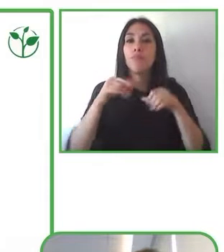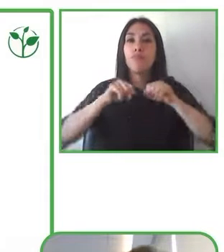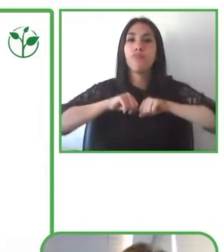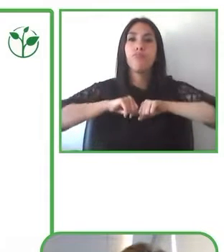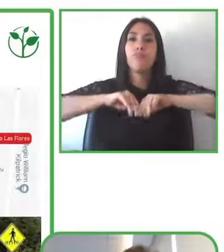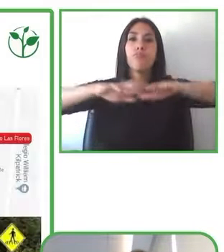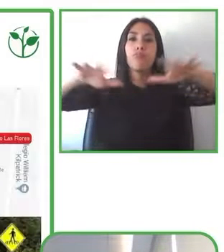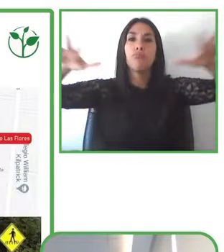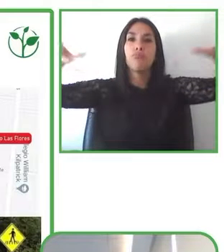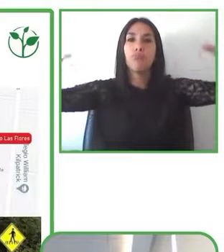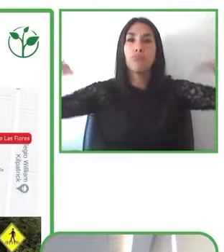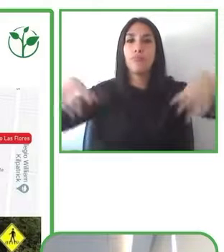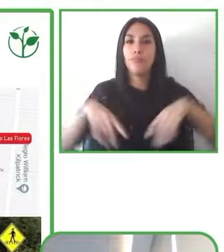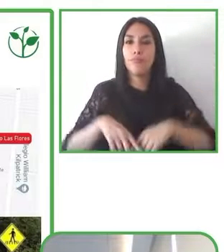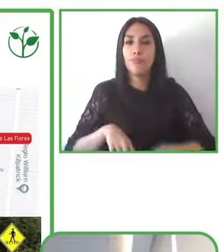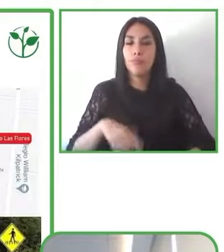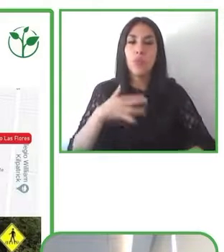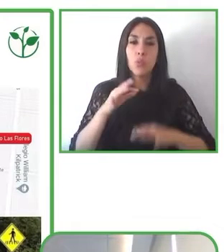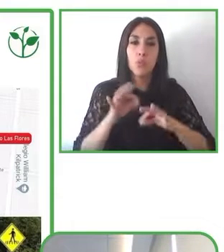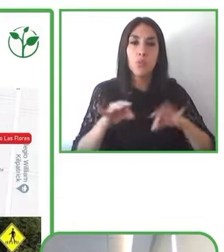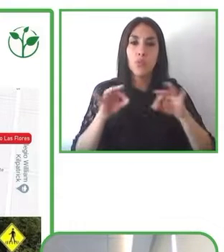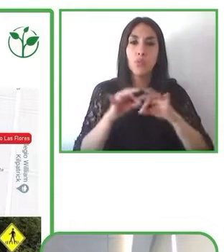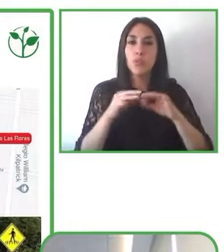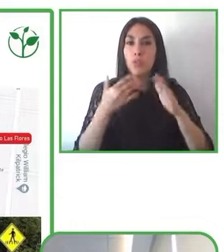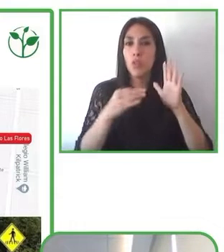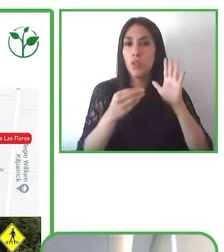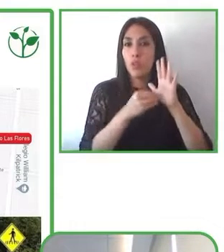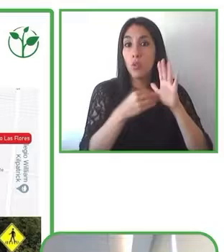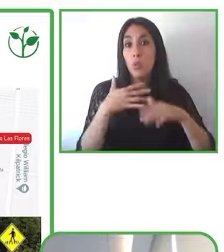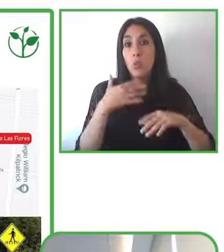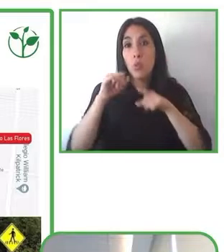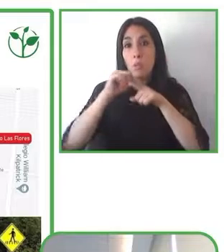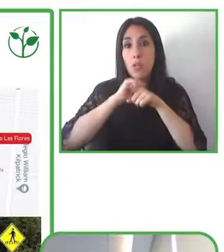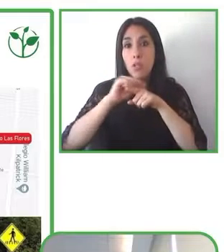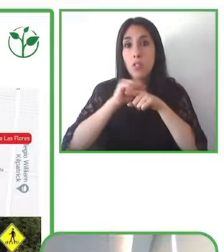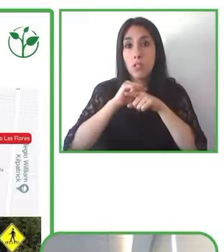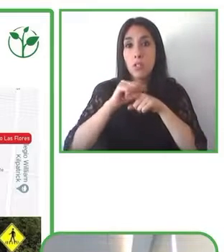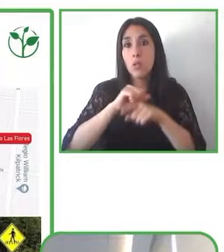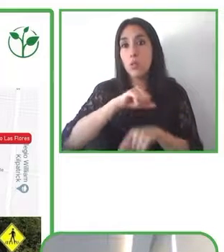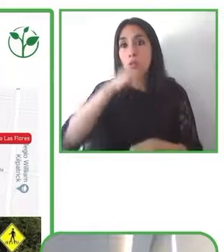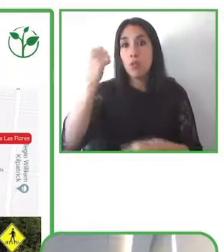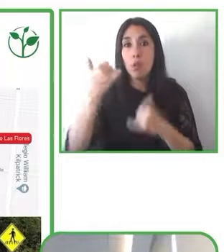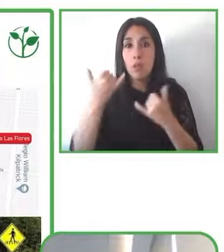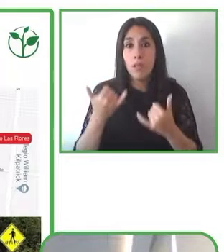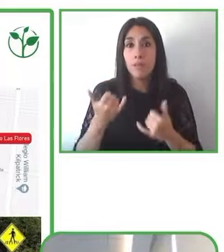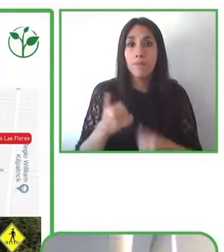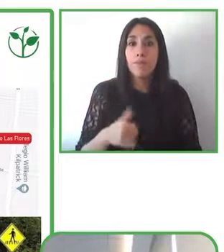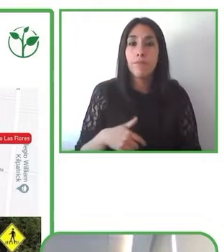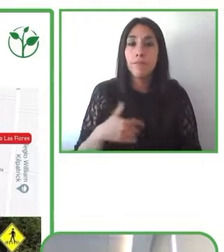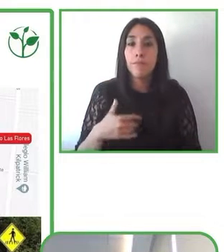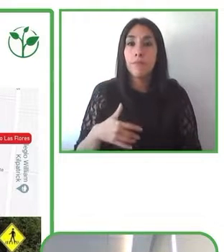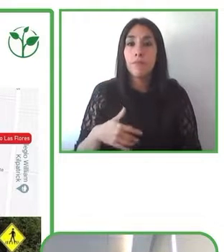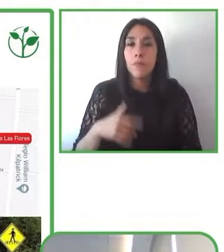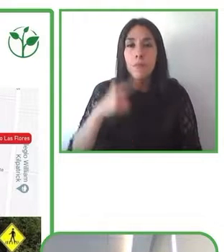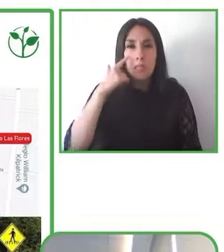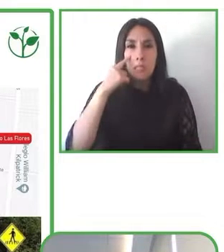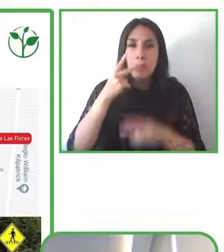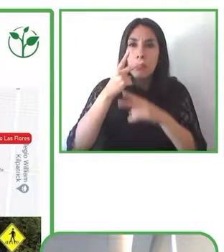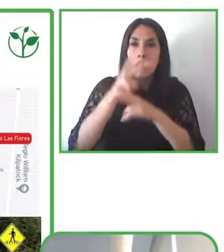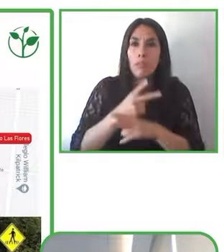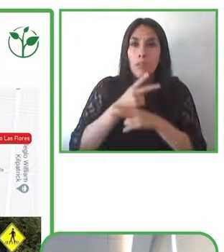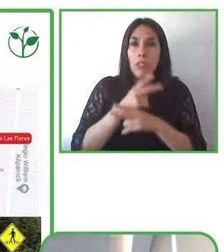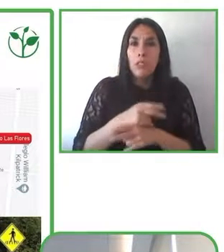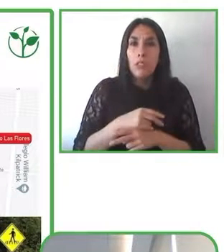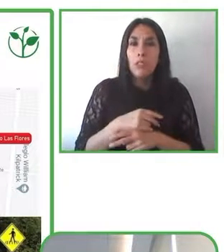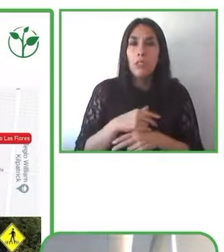y así pasamos a influir en material que generamos está disponible para descarga en la página web como también